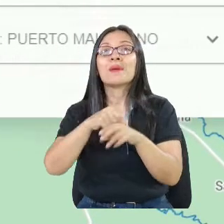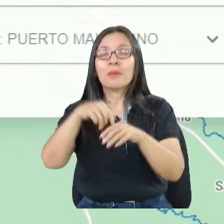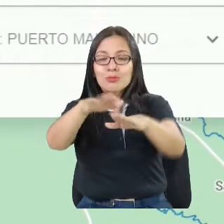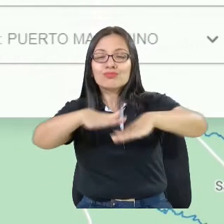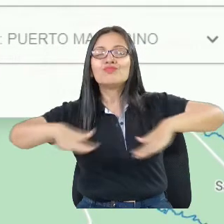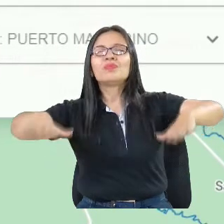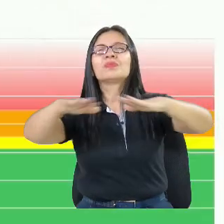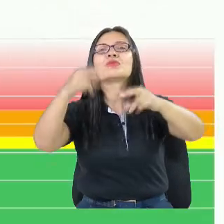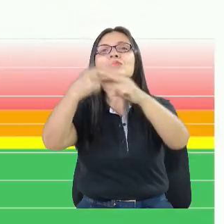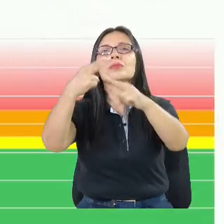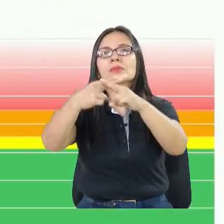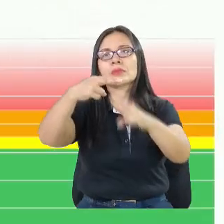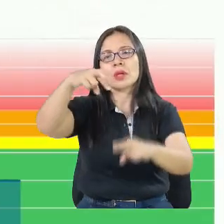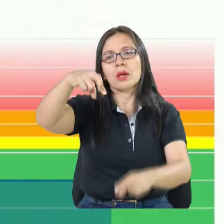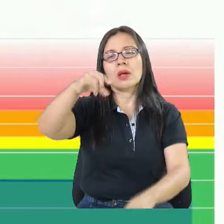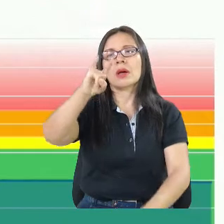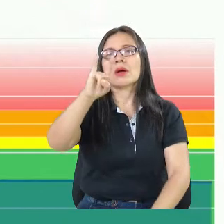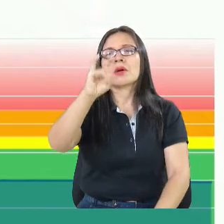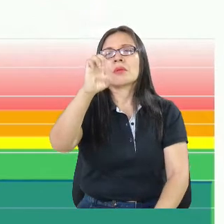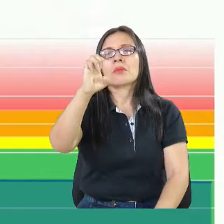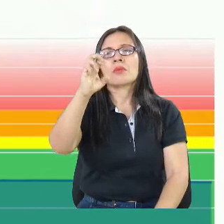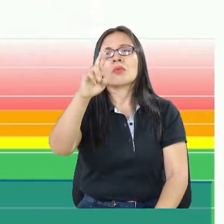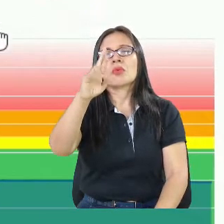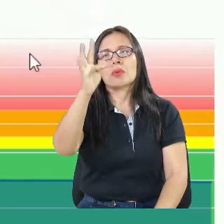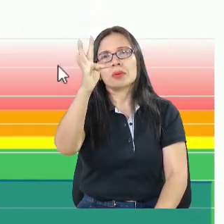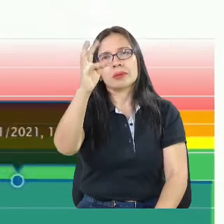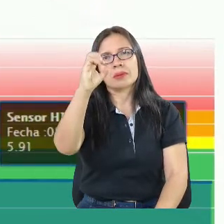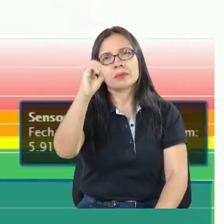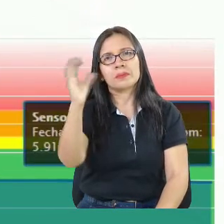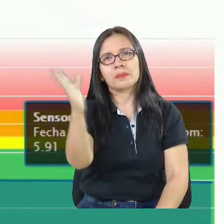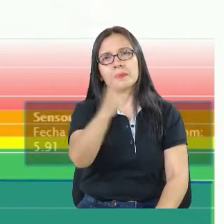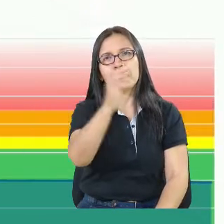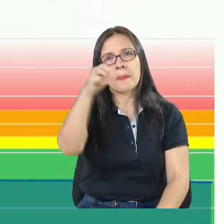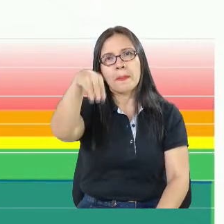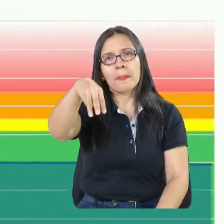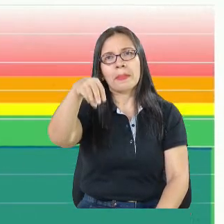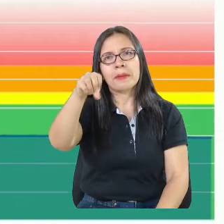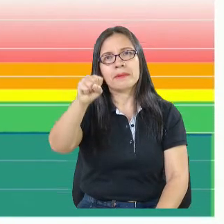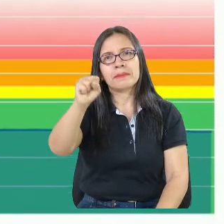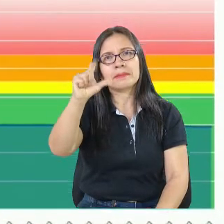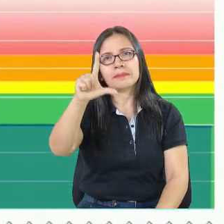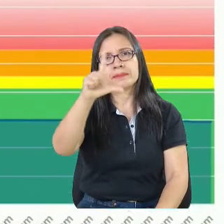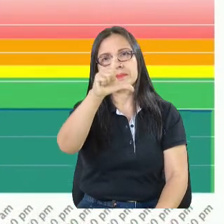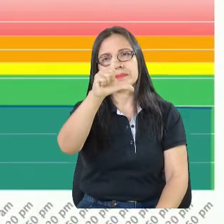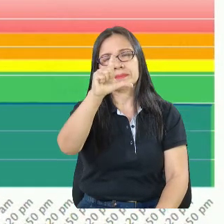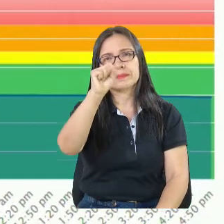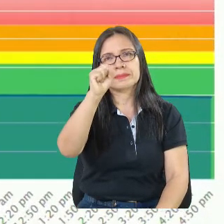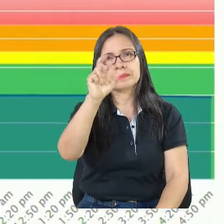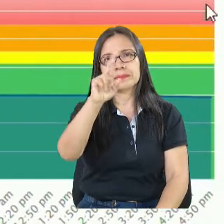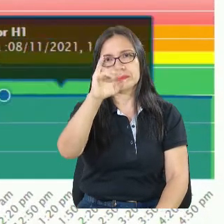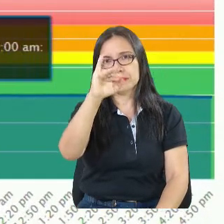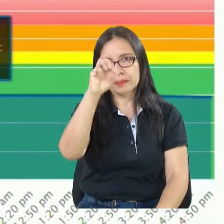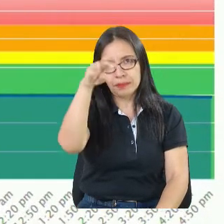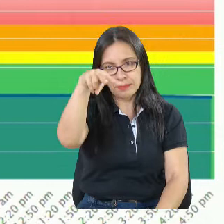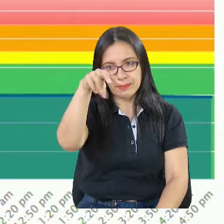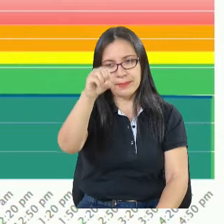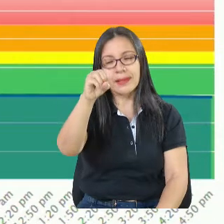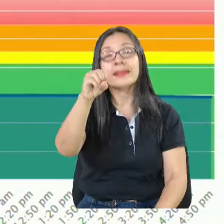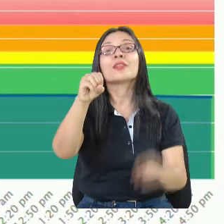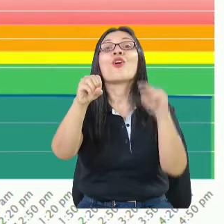decir el nivel del río Cauca, cómo se está comportando. Entonces aquí vemos el nivel,